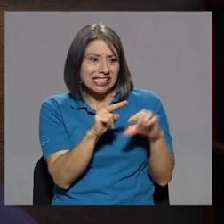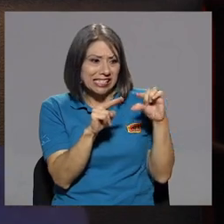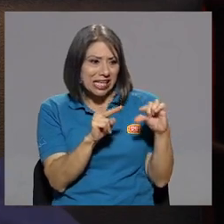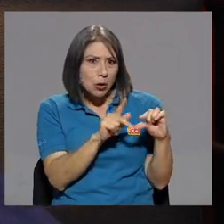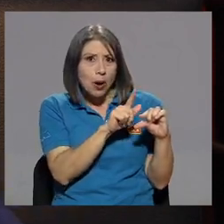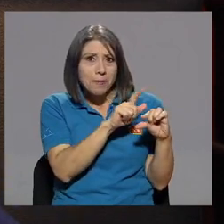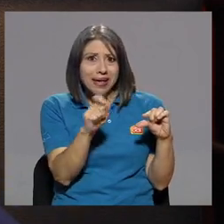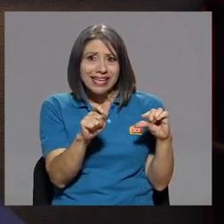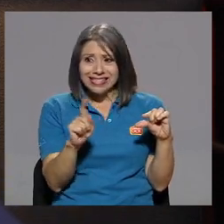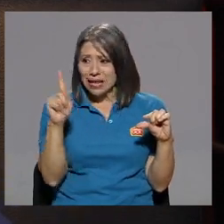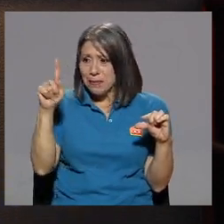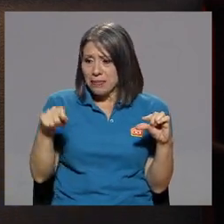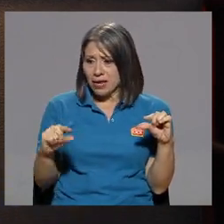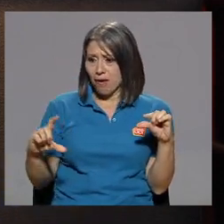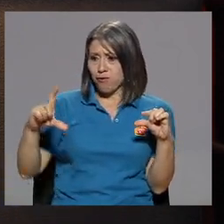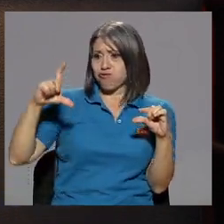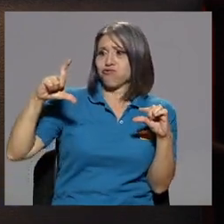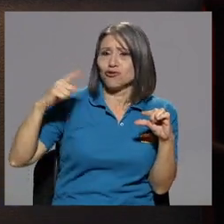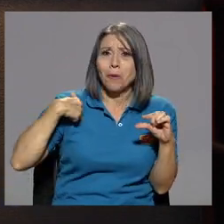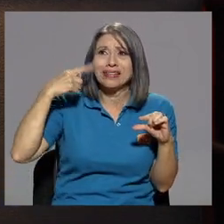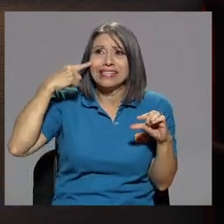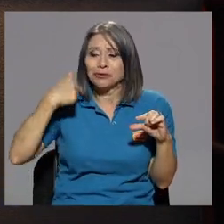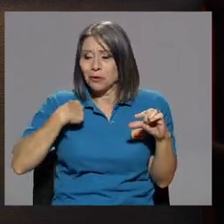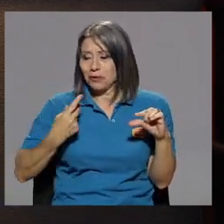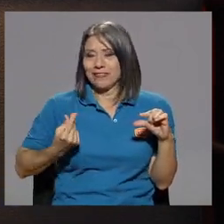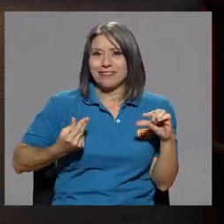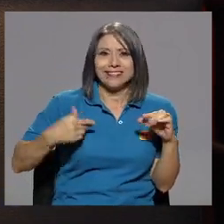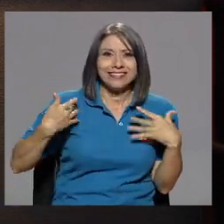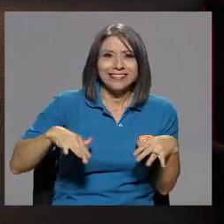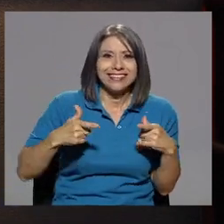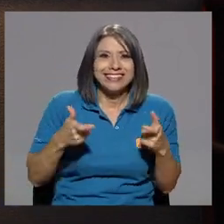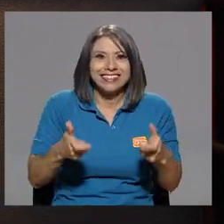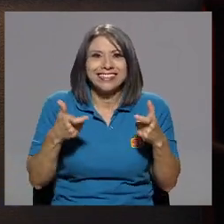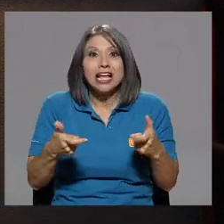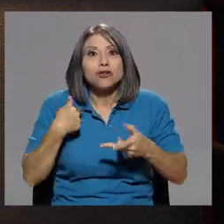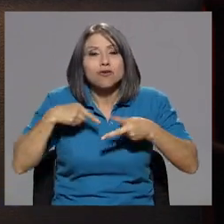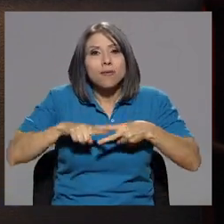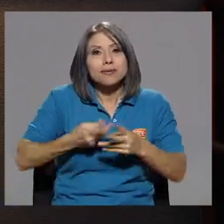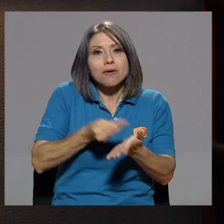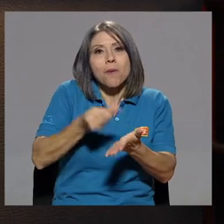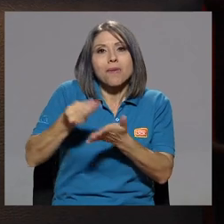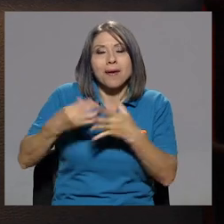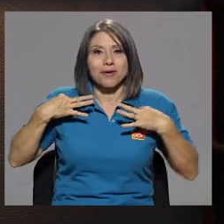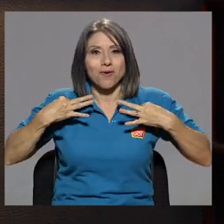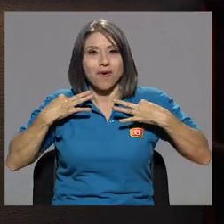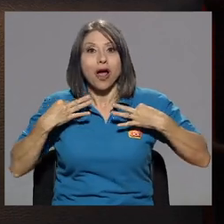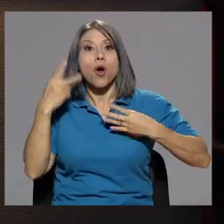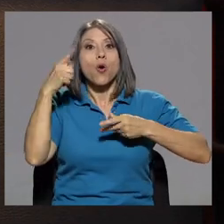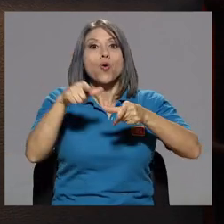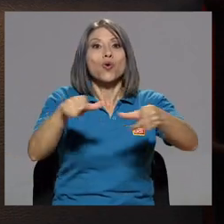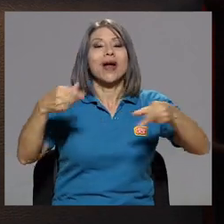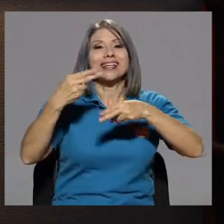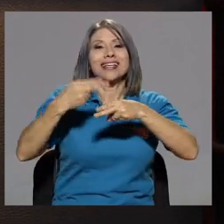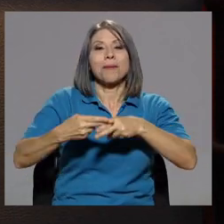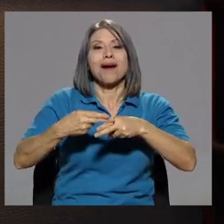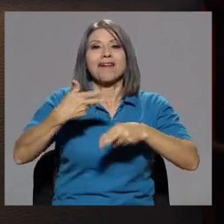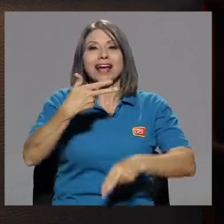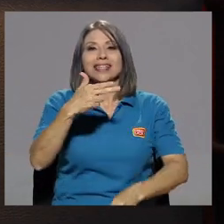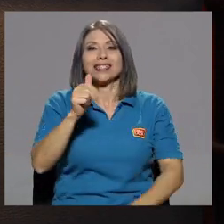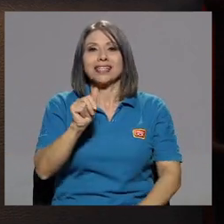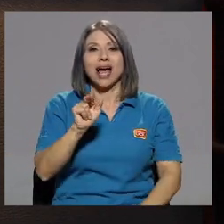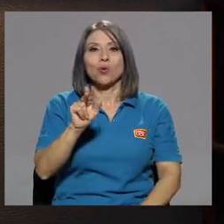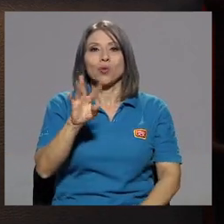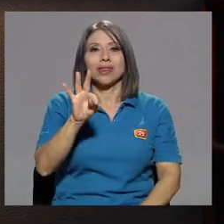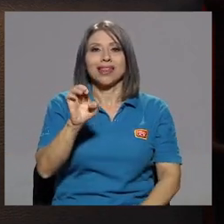millonaria. Millonaria yo. Y comencé a comprarme ropita. Y había un lugar que se llamaba Chautel. Que era